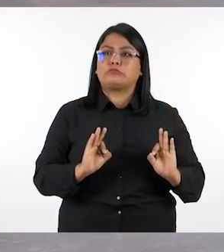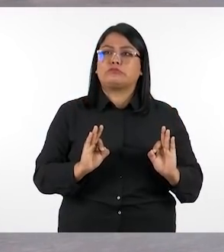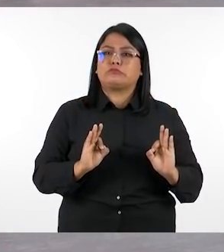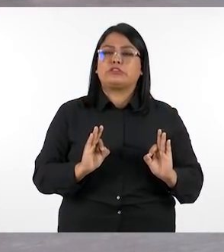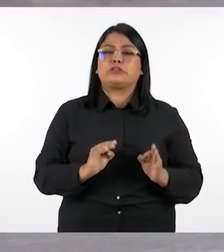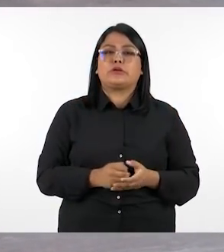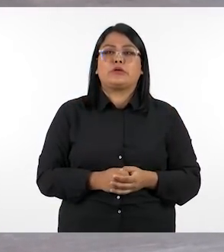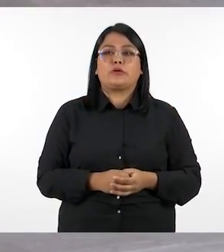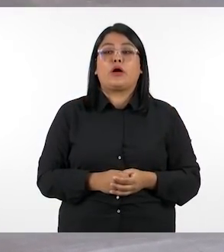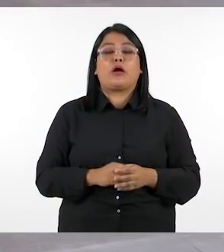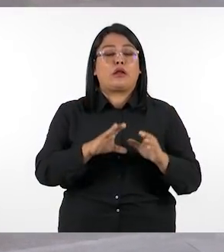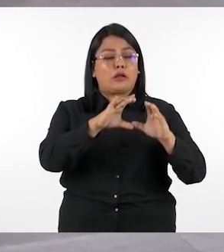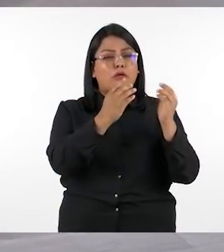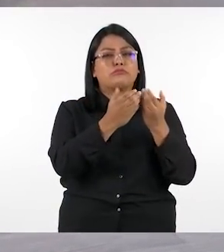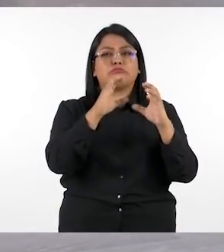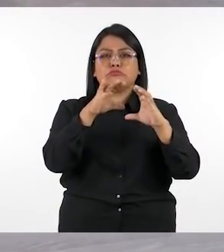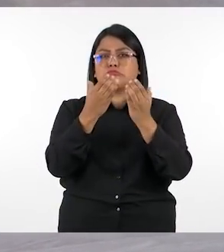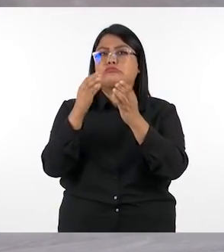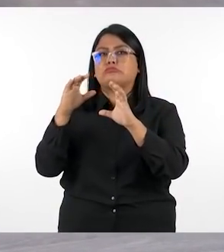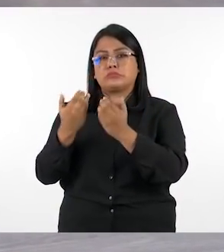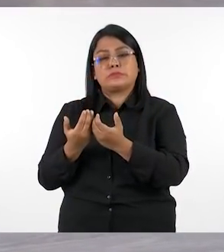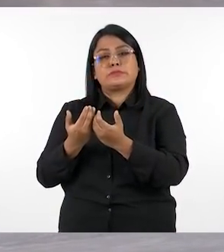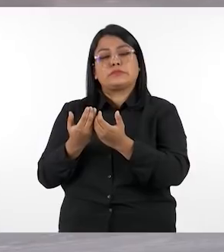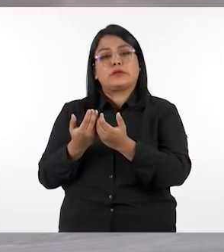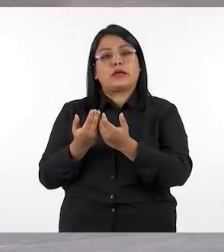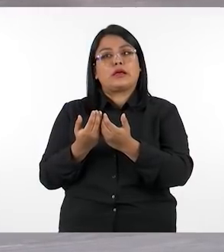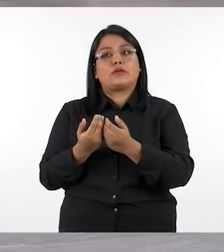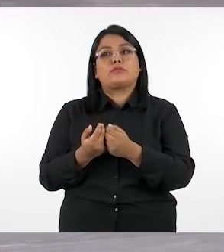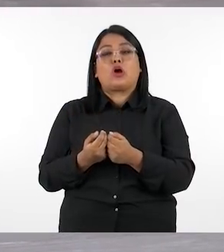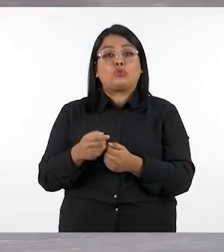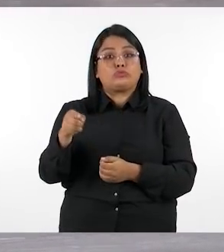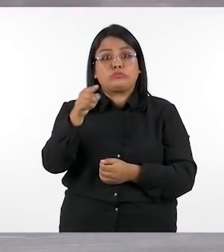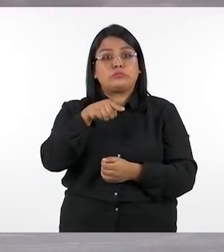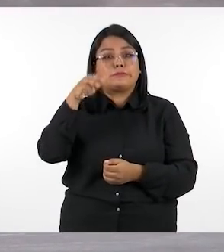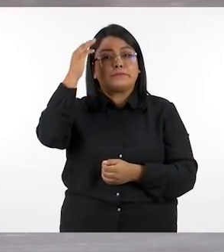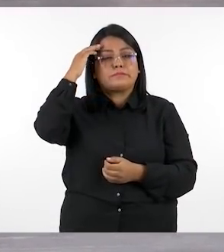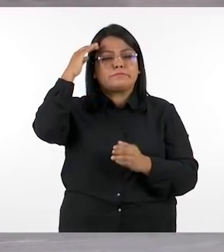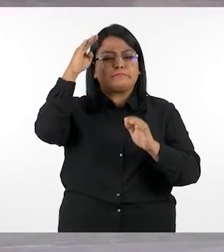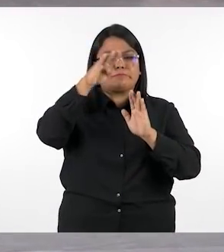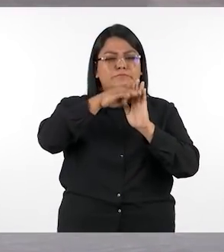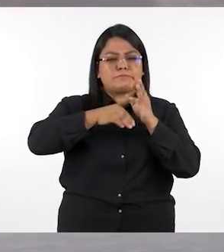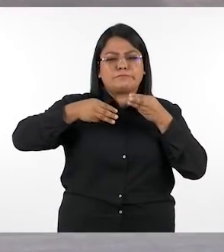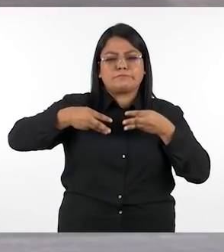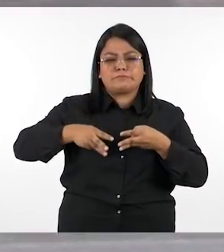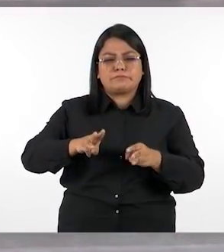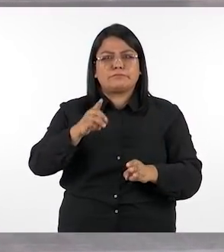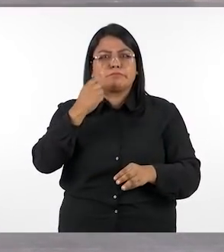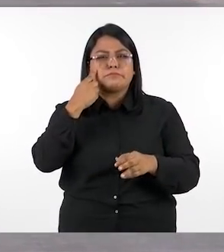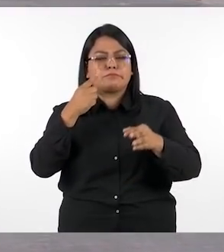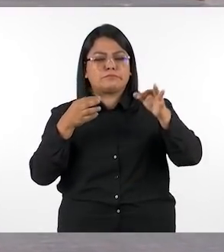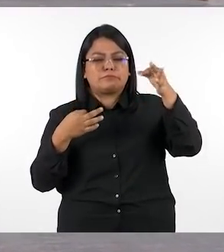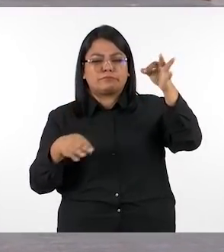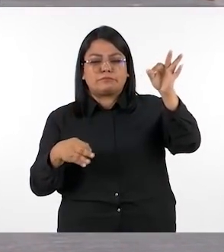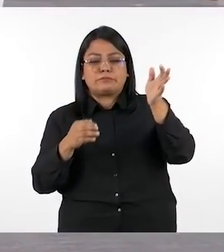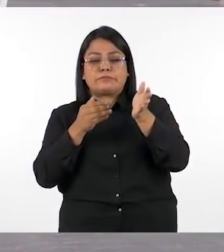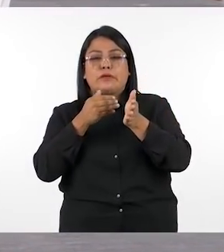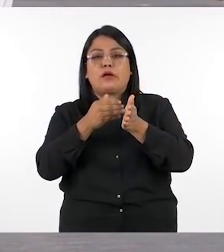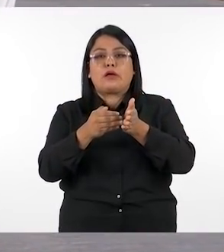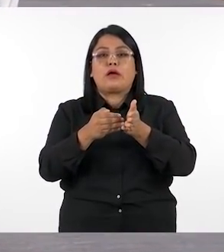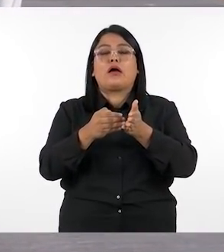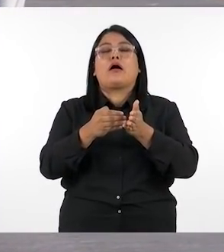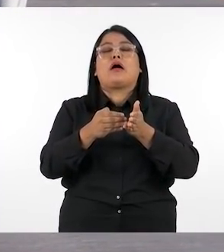cada una de nuestras clases pero además si ustedes abren la guía metodológica y ven las páginas iniciales vamos a encontrar